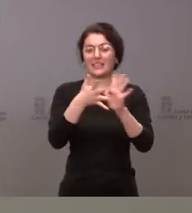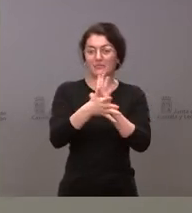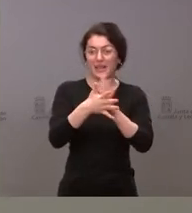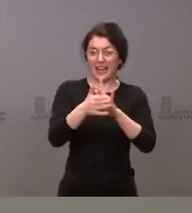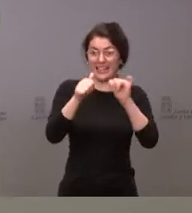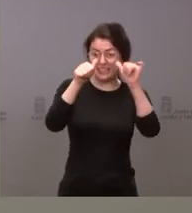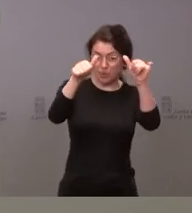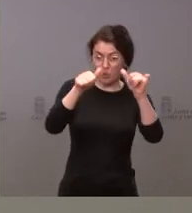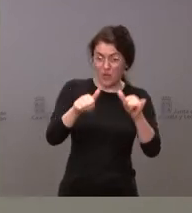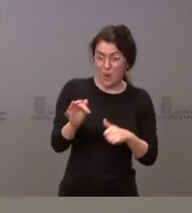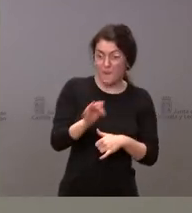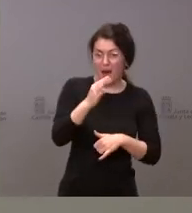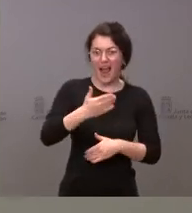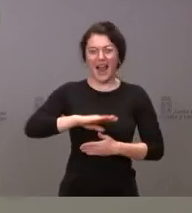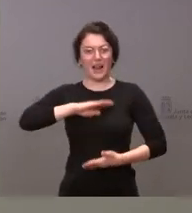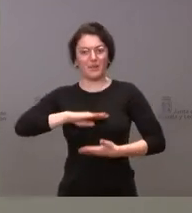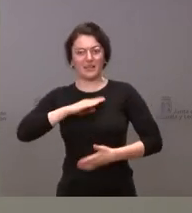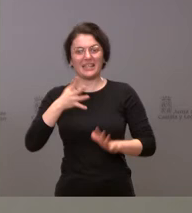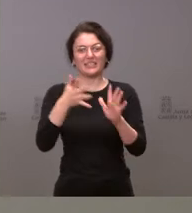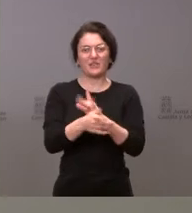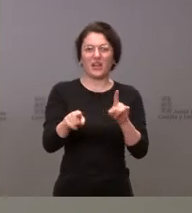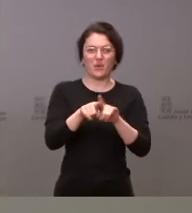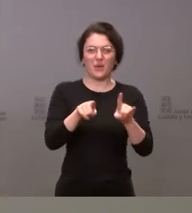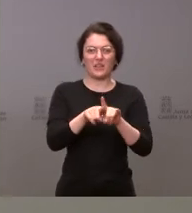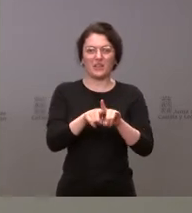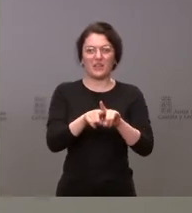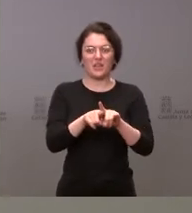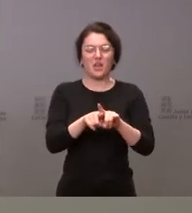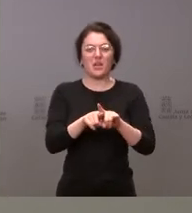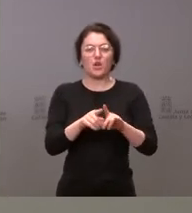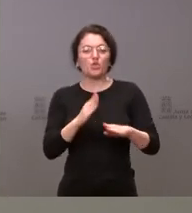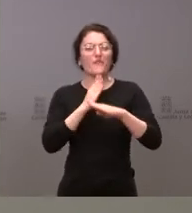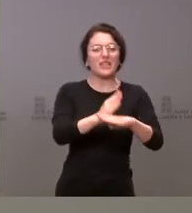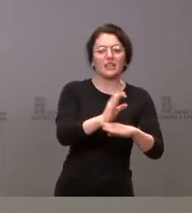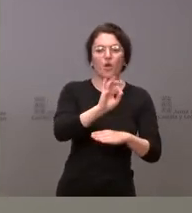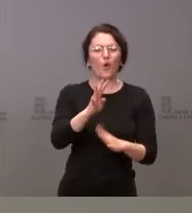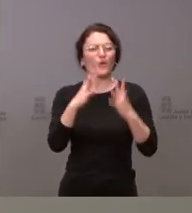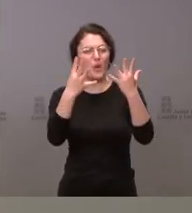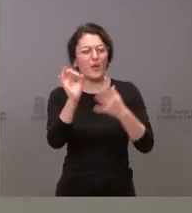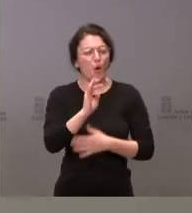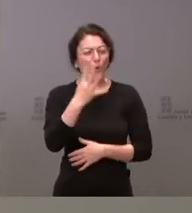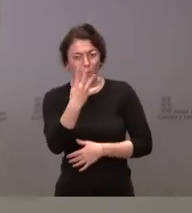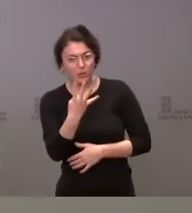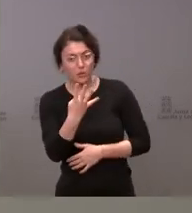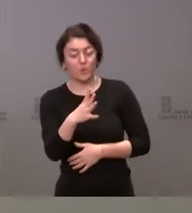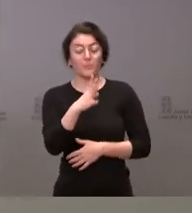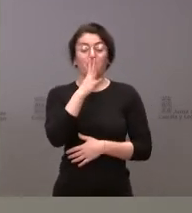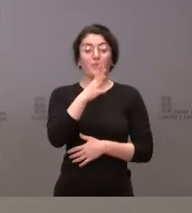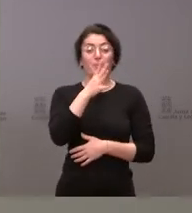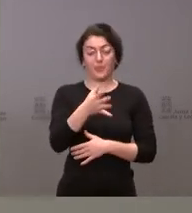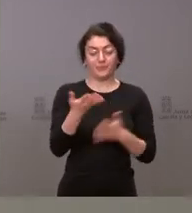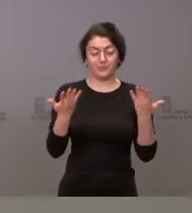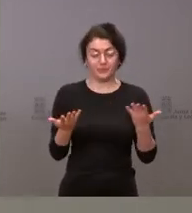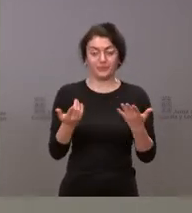y qué capacidad tienen los alumnos. No es lo mismo poner un insuficiente que sea con un 1 que con un 4. Por tanto, hemos dicho que todo aquello que